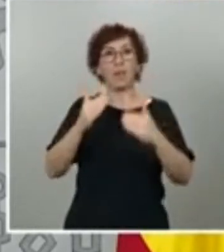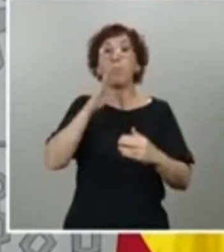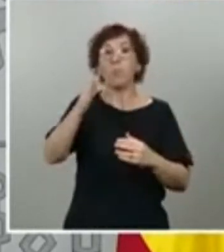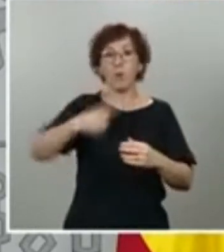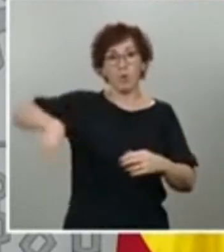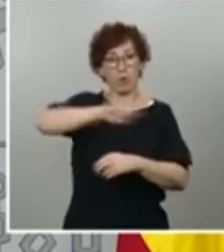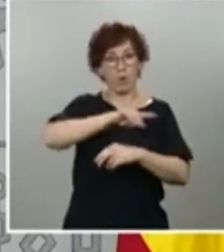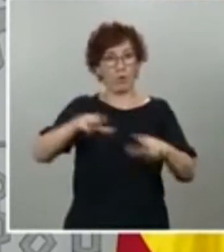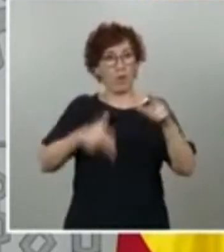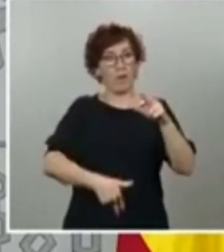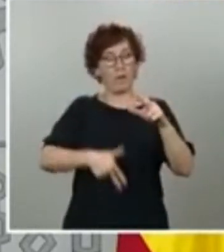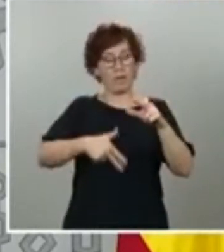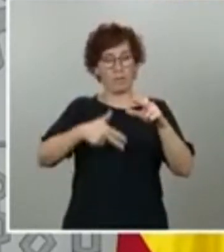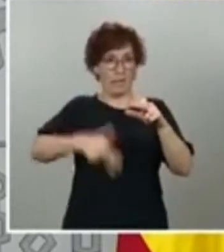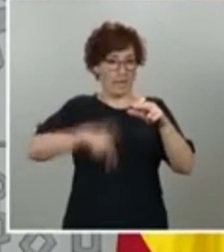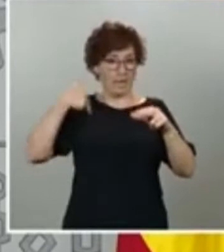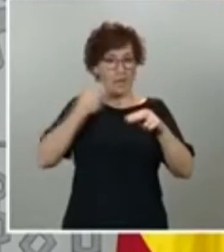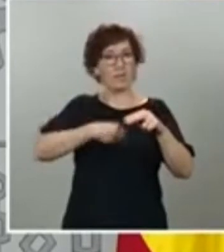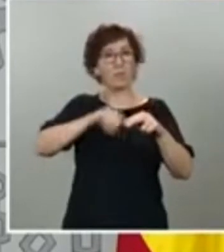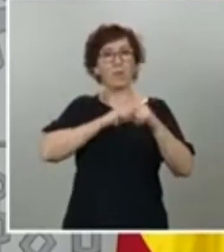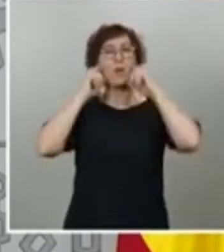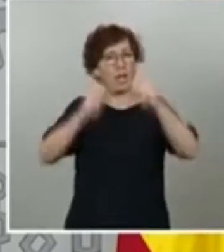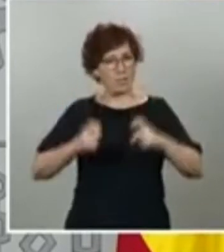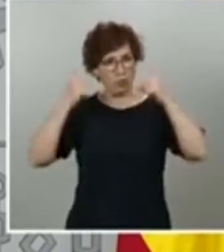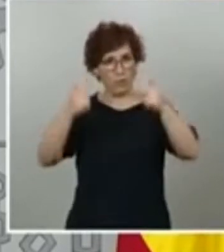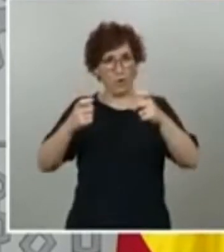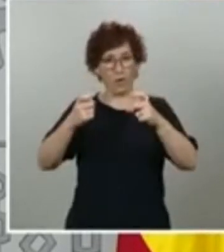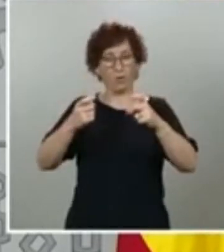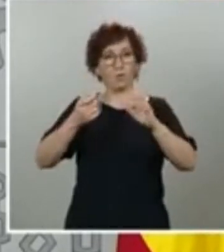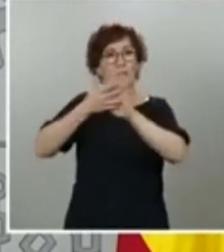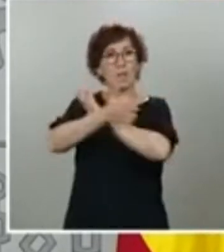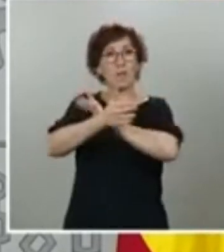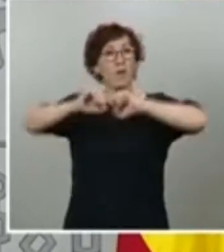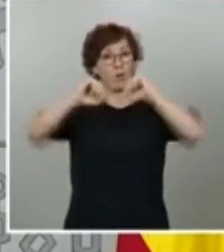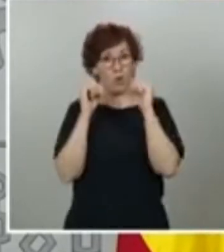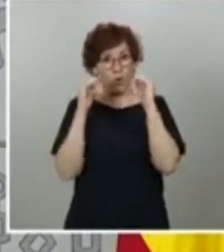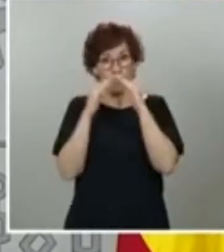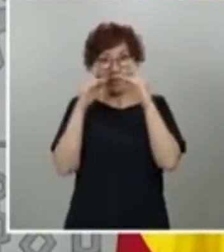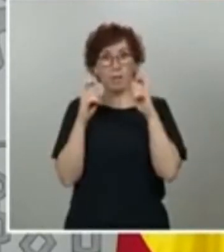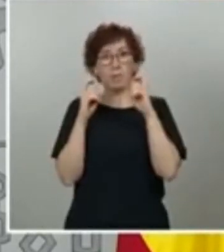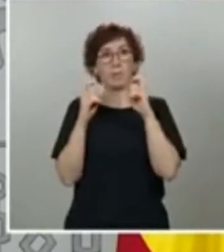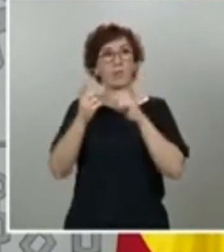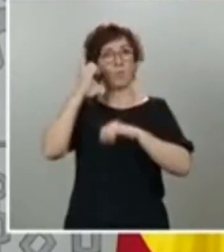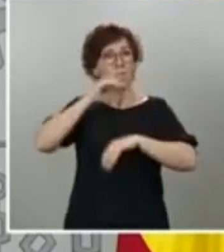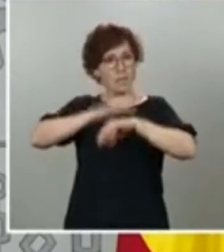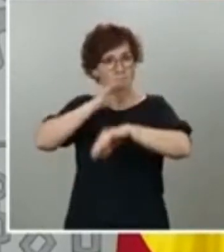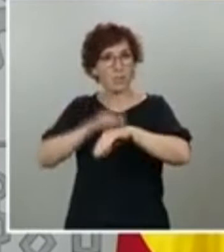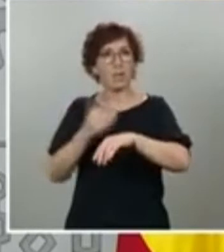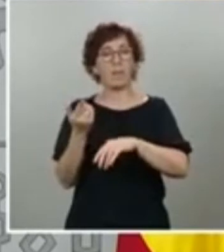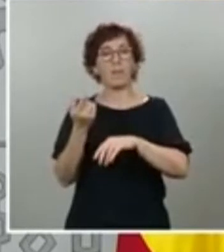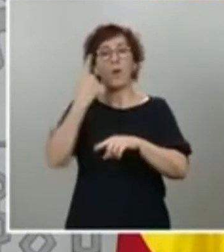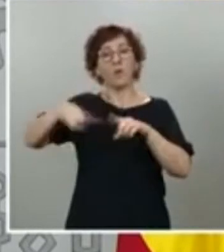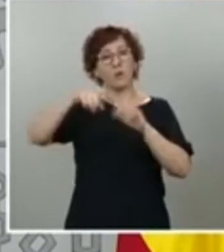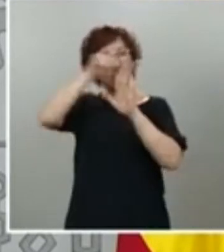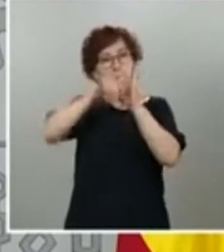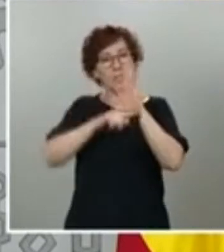esfuerzo, en la disciplina, en el confinamiento, en el cumplimiento de las medidas de protección e higiene, estas cuestiones son las